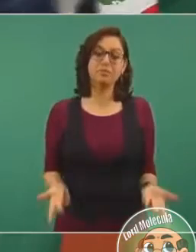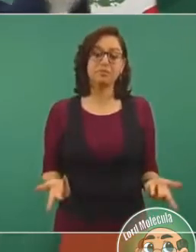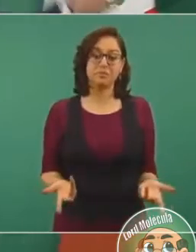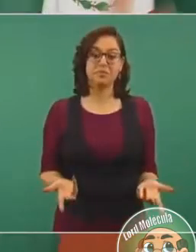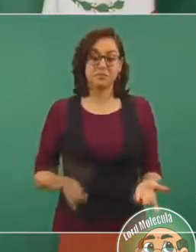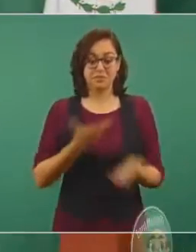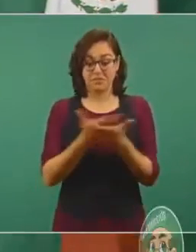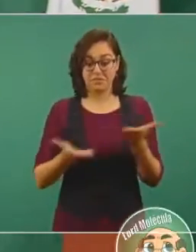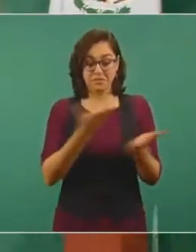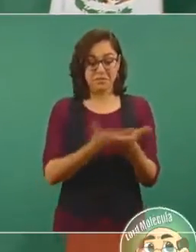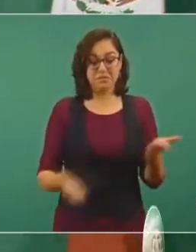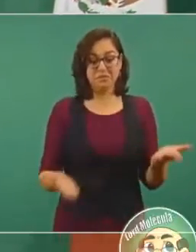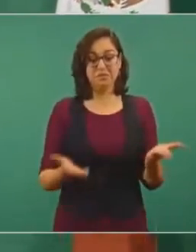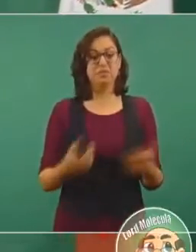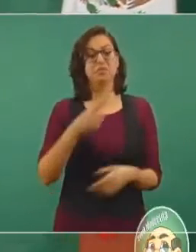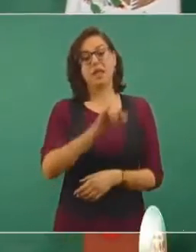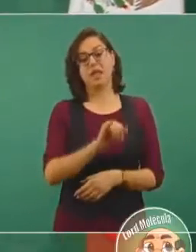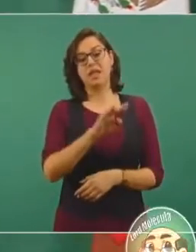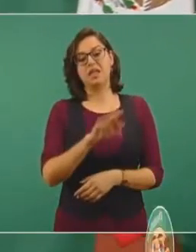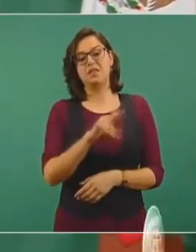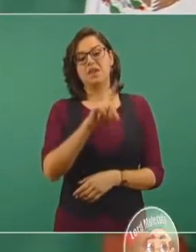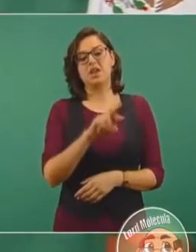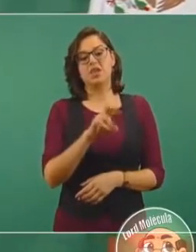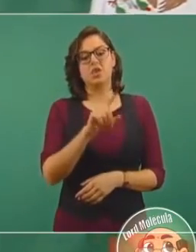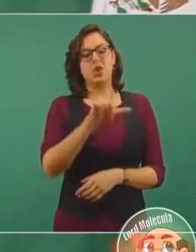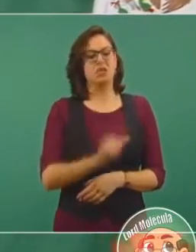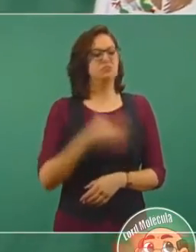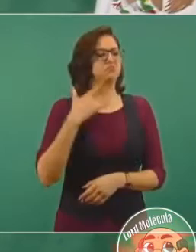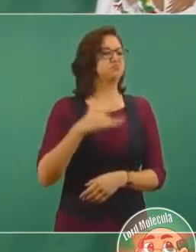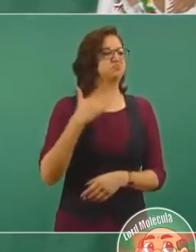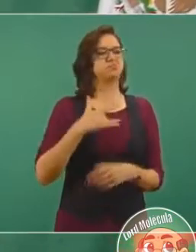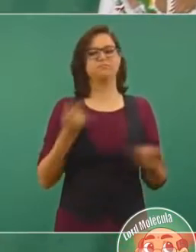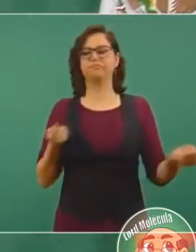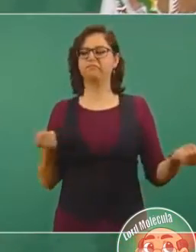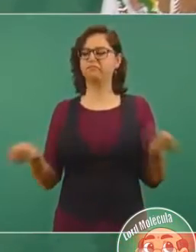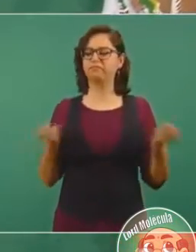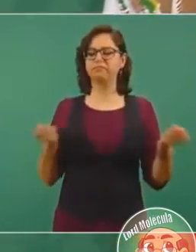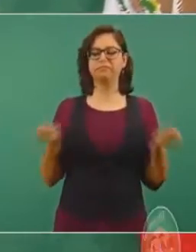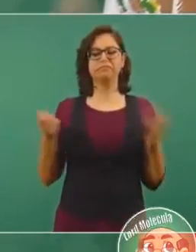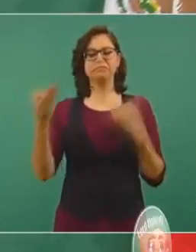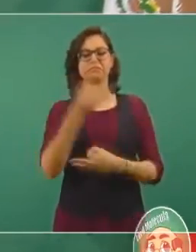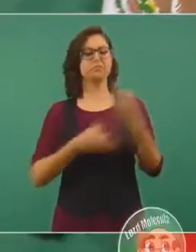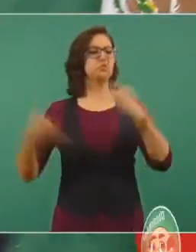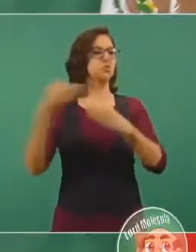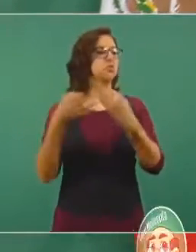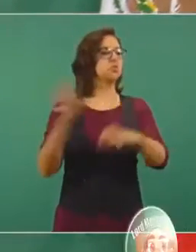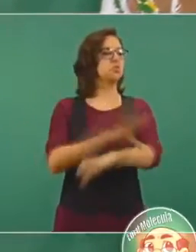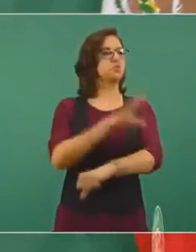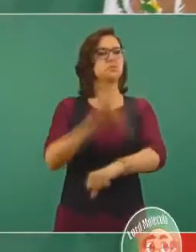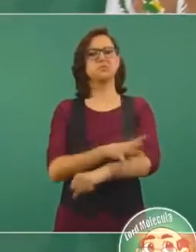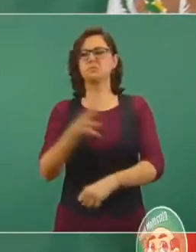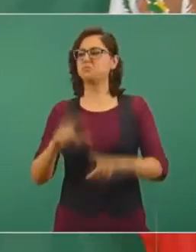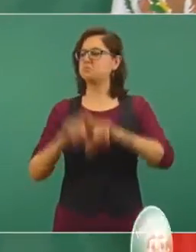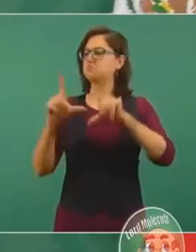se sentían los dueños de la industria eléctrica nacional